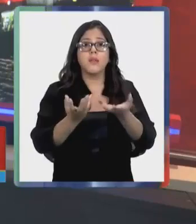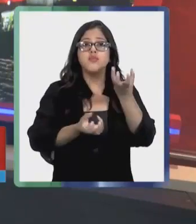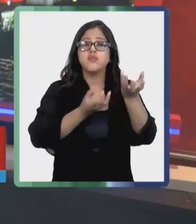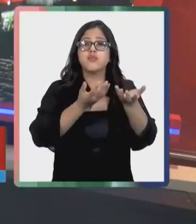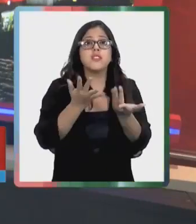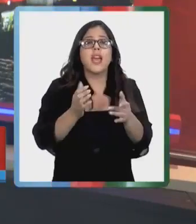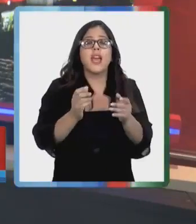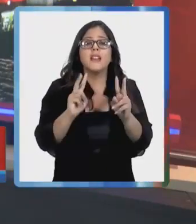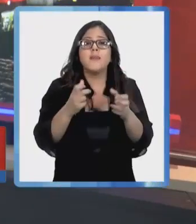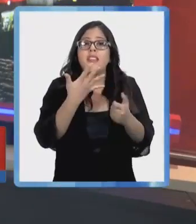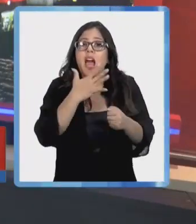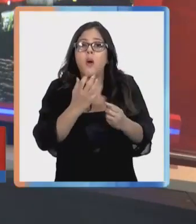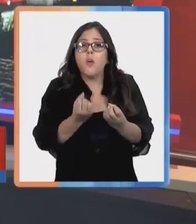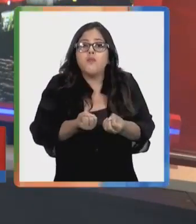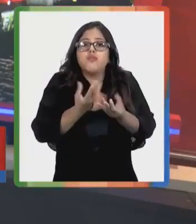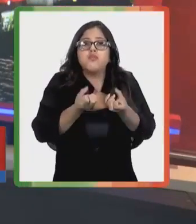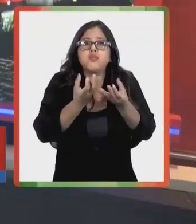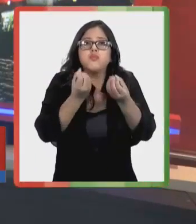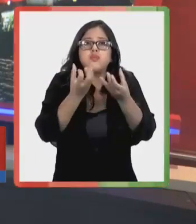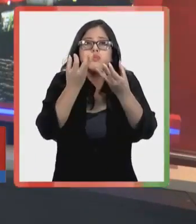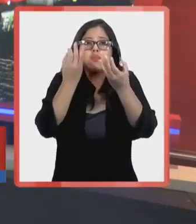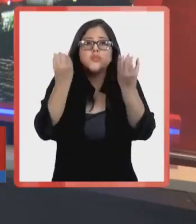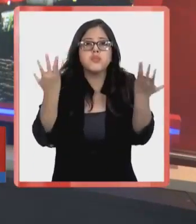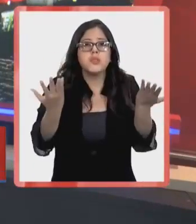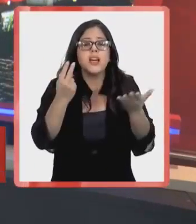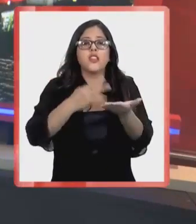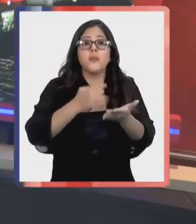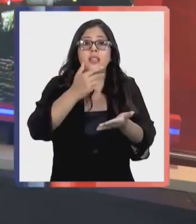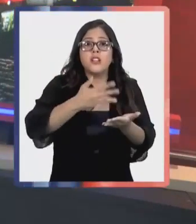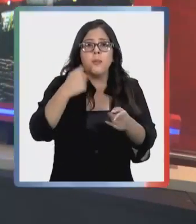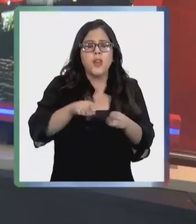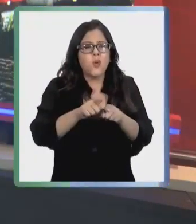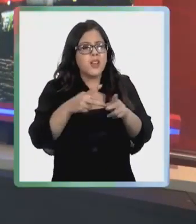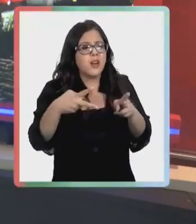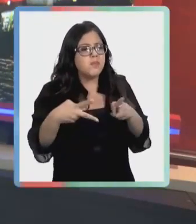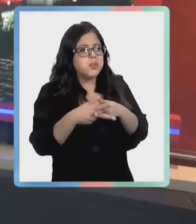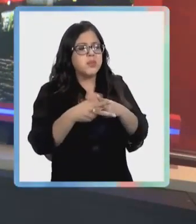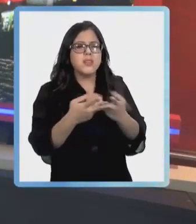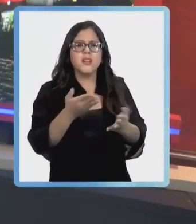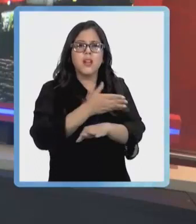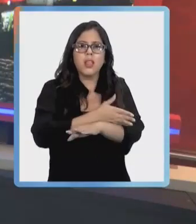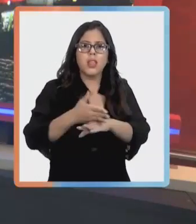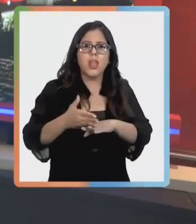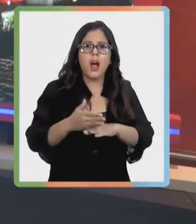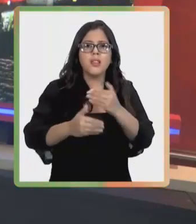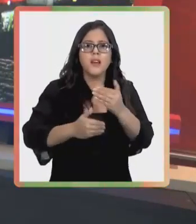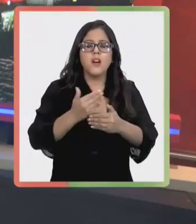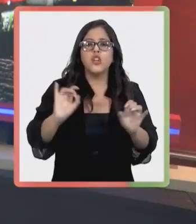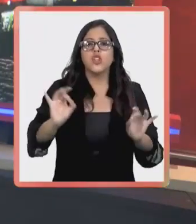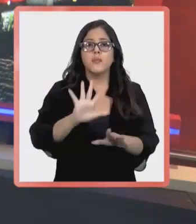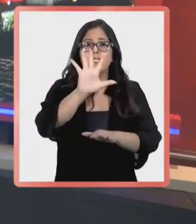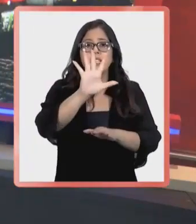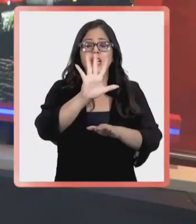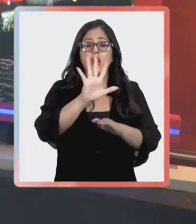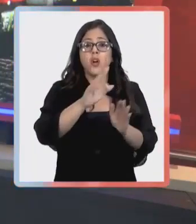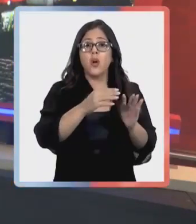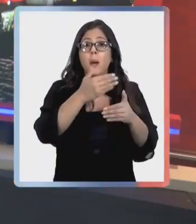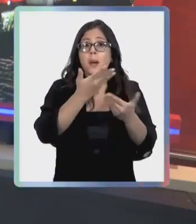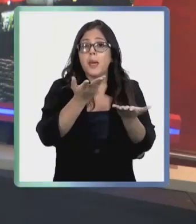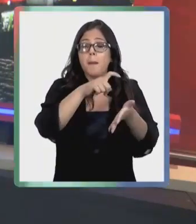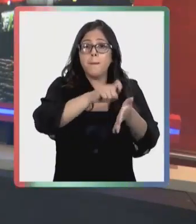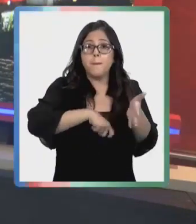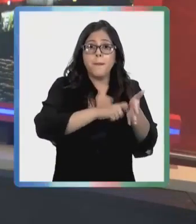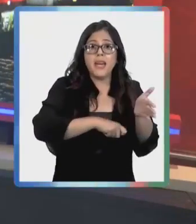junio de 2019. Sin embargo, han surgido una serie de imprevistos que han retrasado su funcionamiento. Solo cinco meses tras su